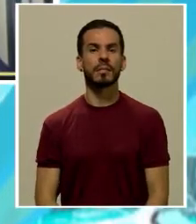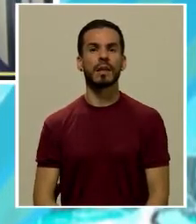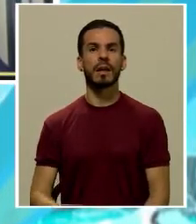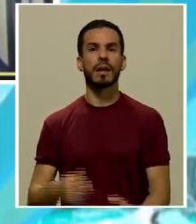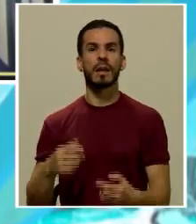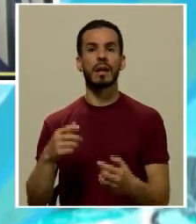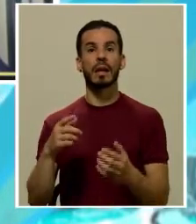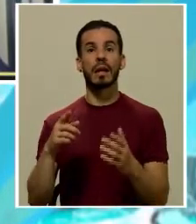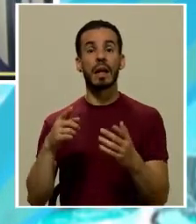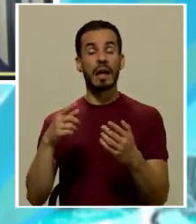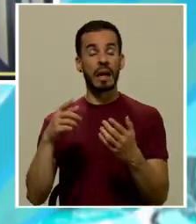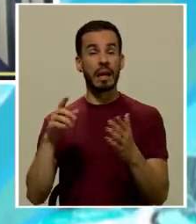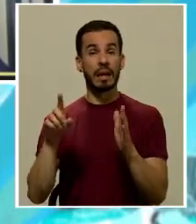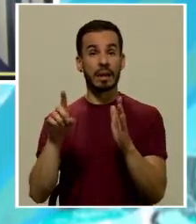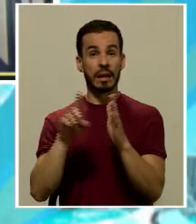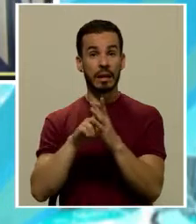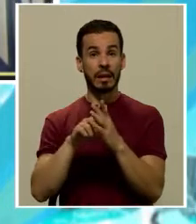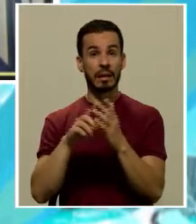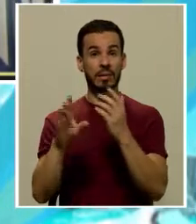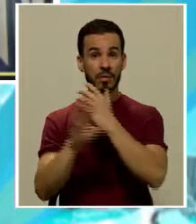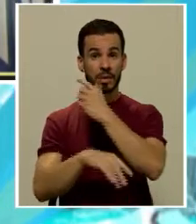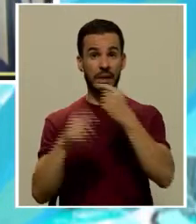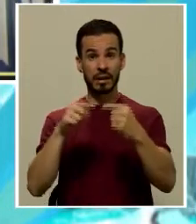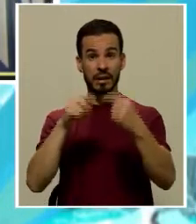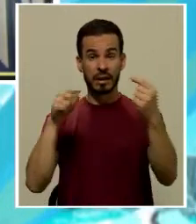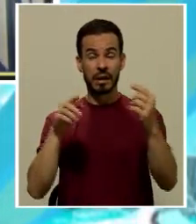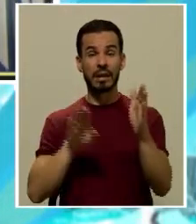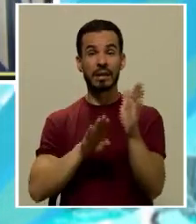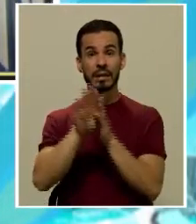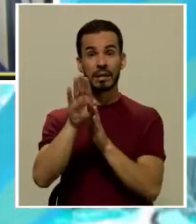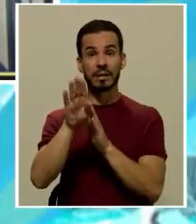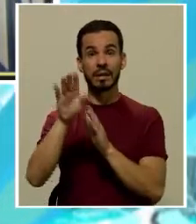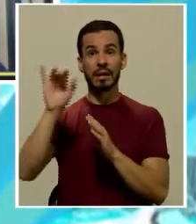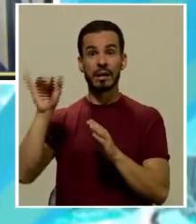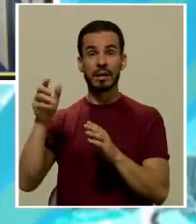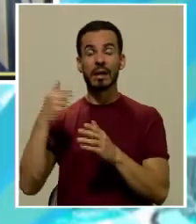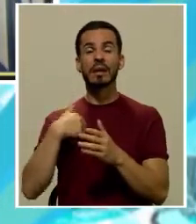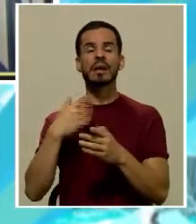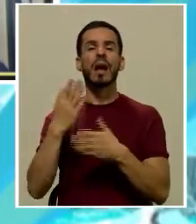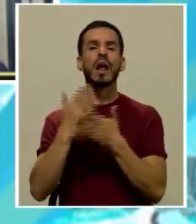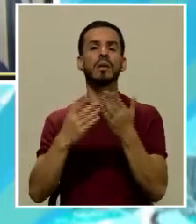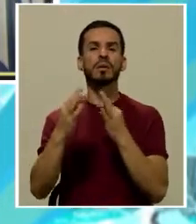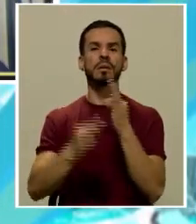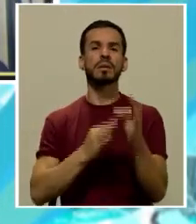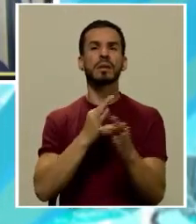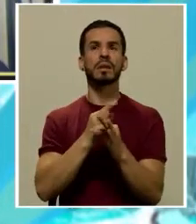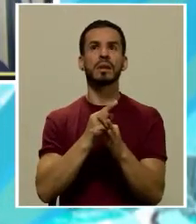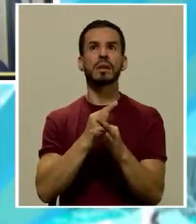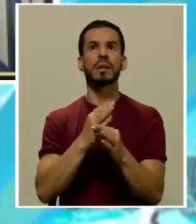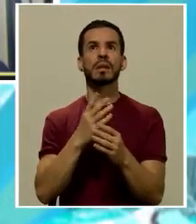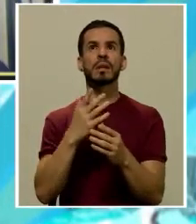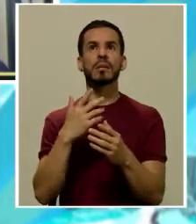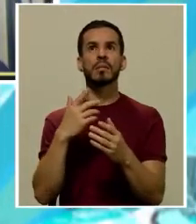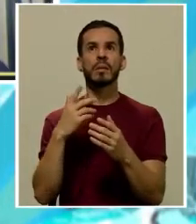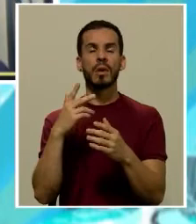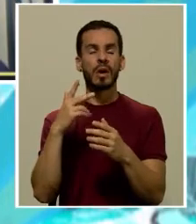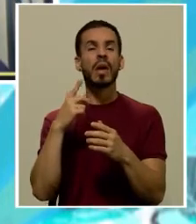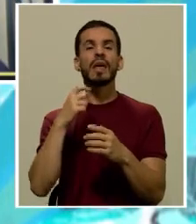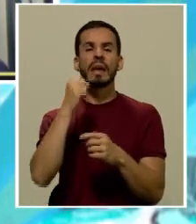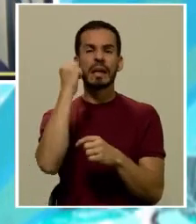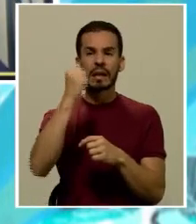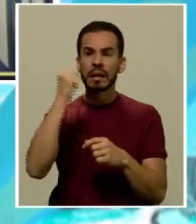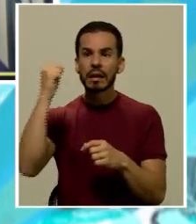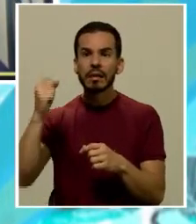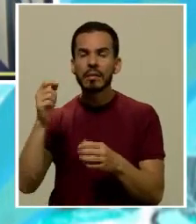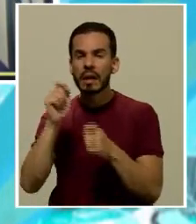penal del enemigo en el desarrollo ya convenciona determinados tipos de criminalidad en particular